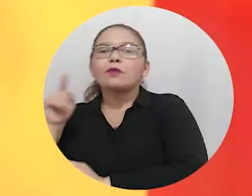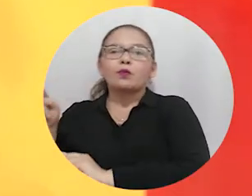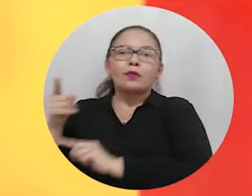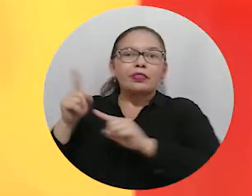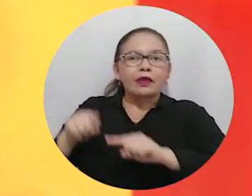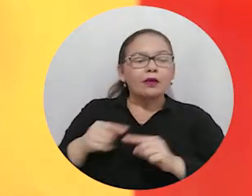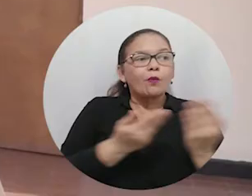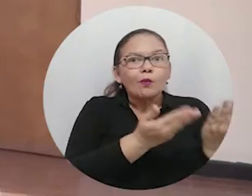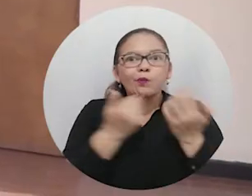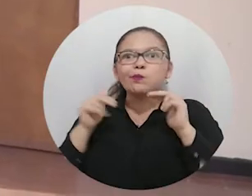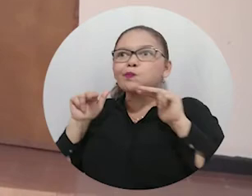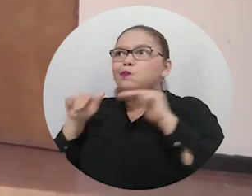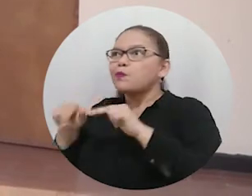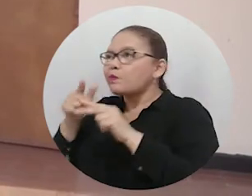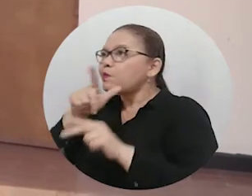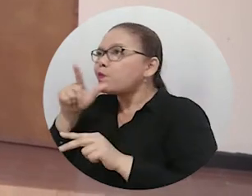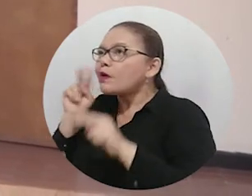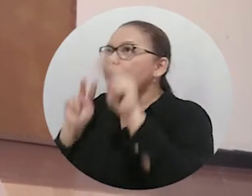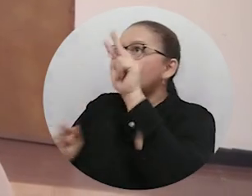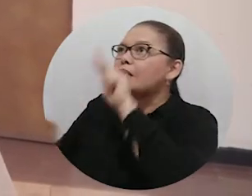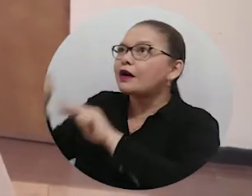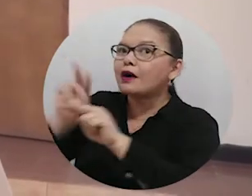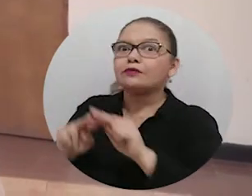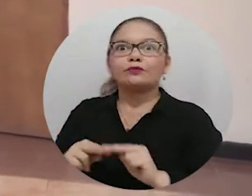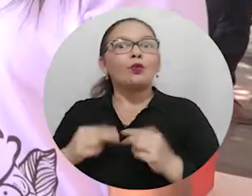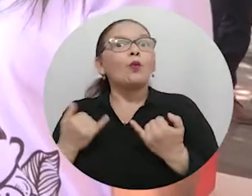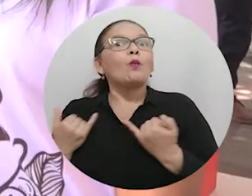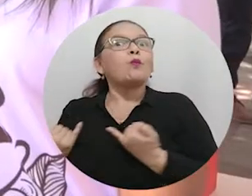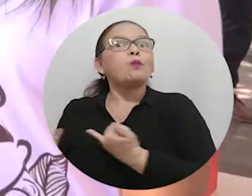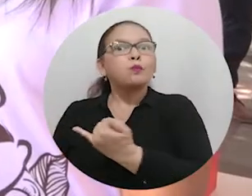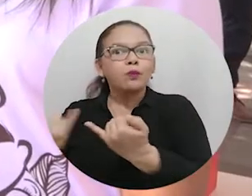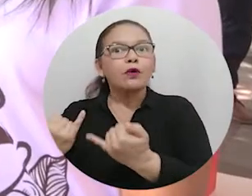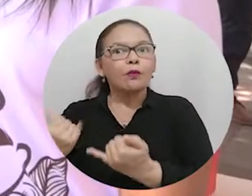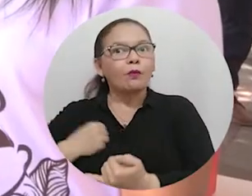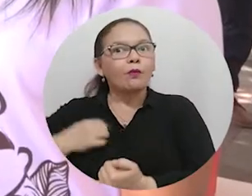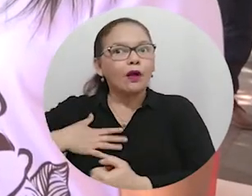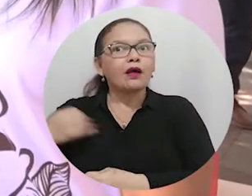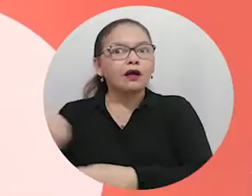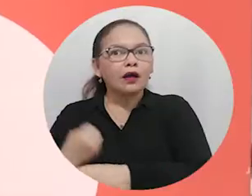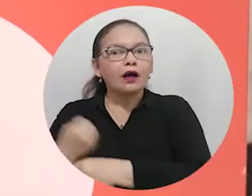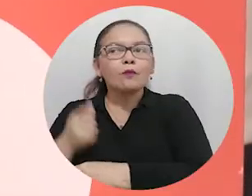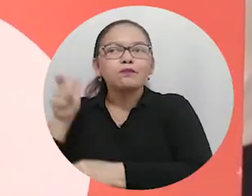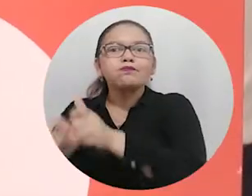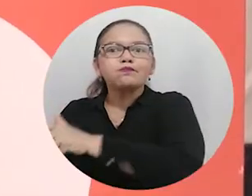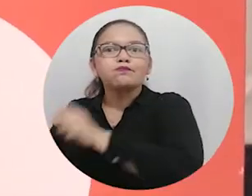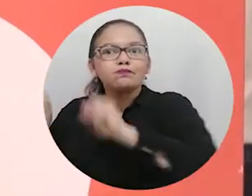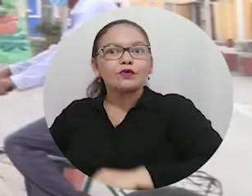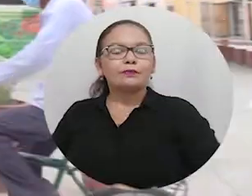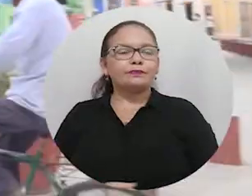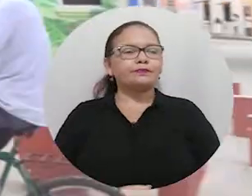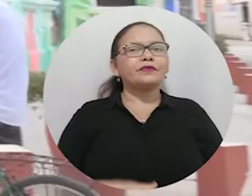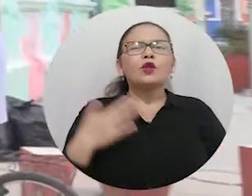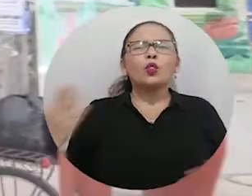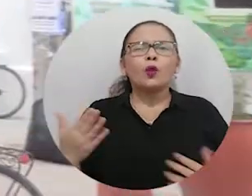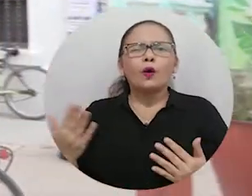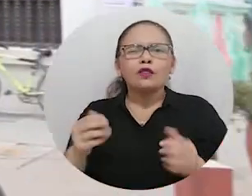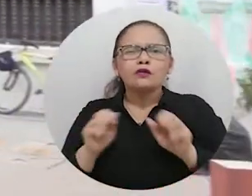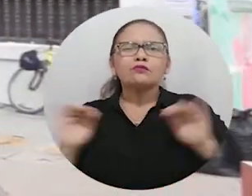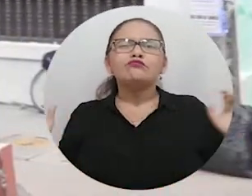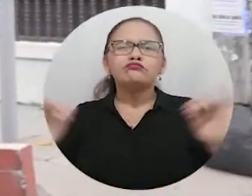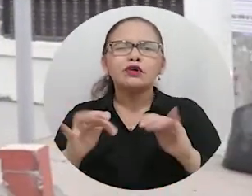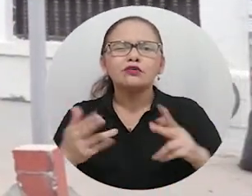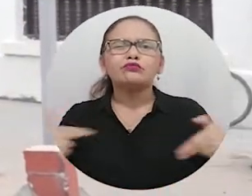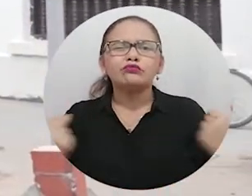actividades complementarias como el agroturismo, fortalecer la oportunidad de trabajo que tiene el sector. En la actividad